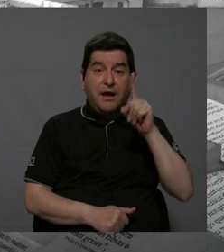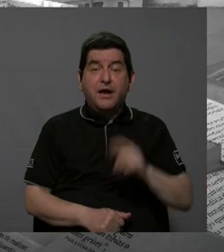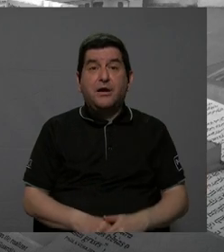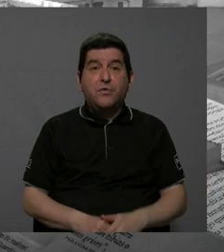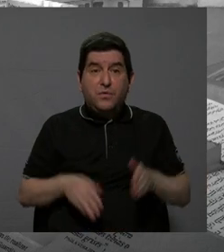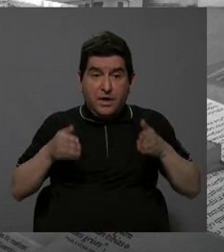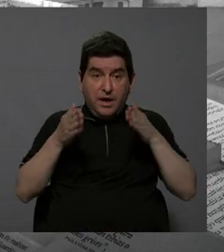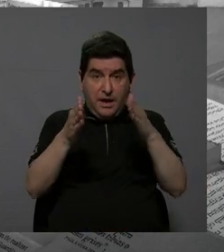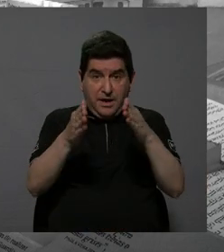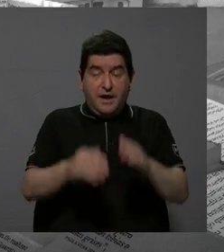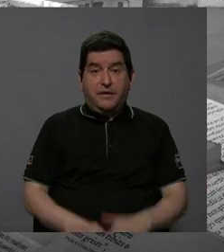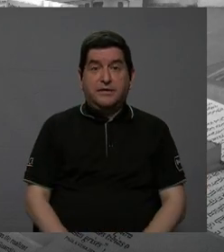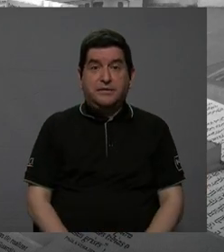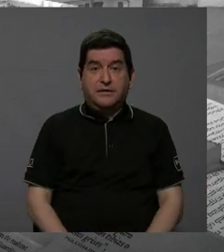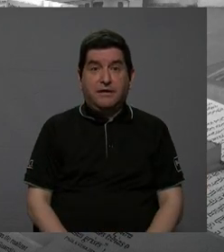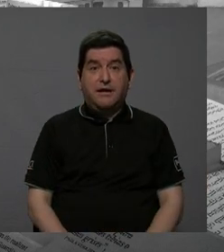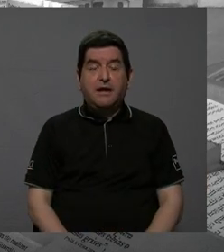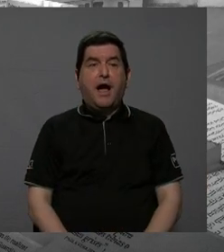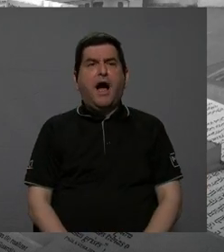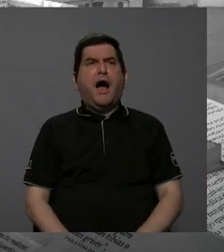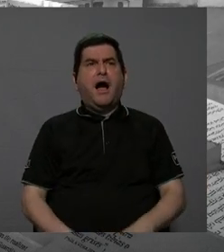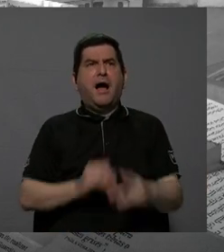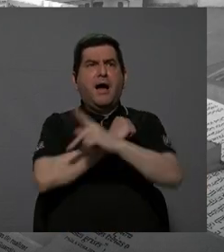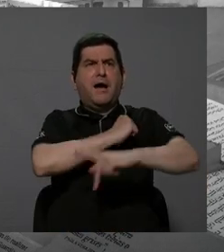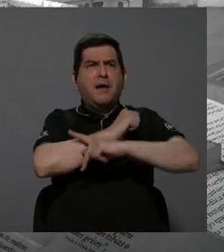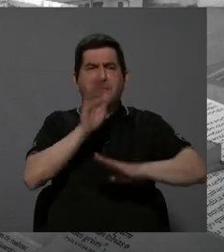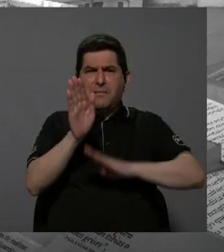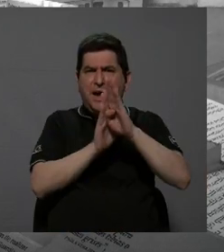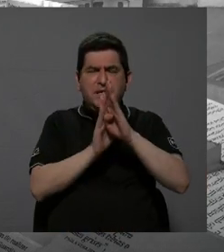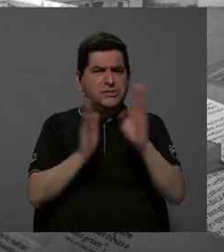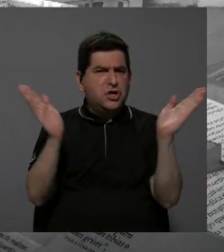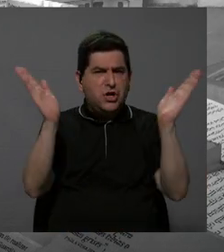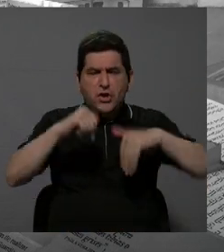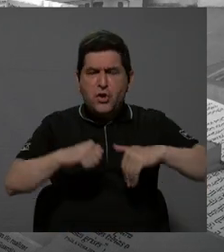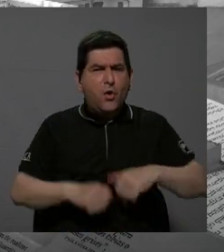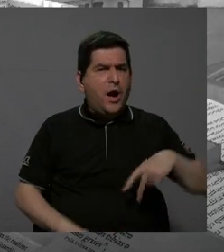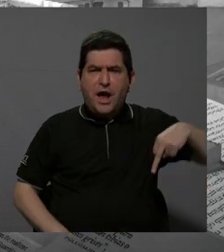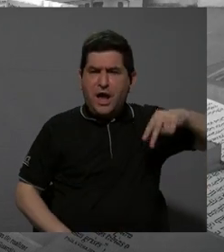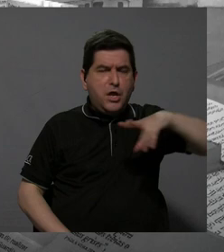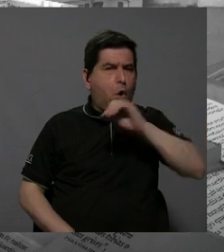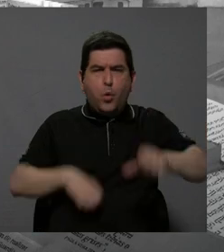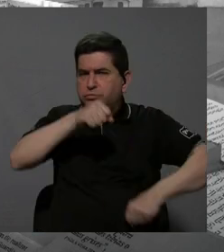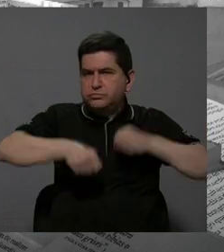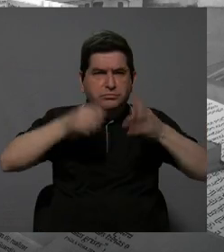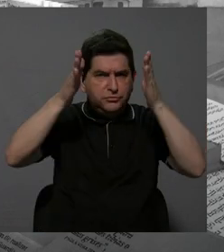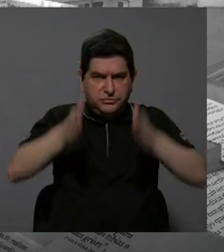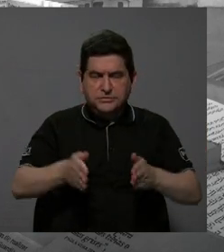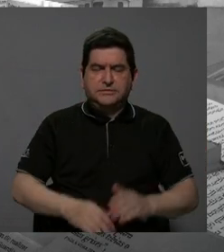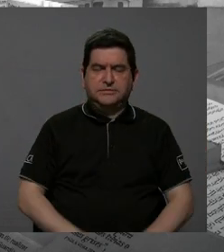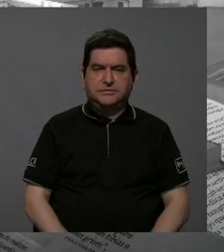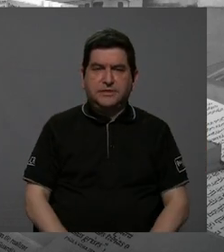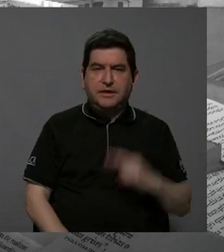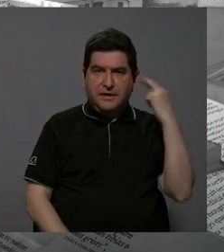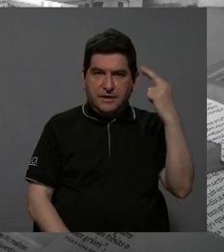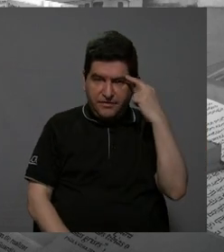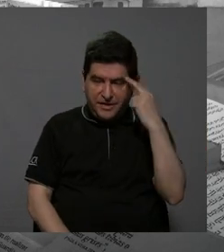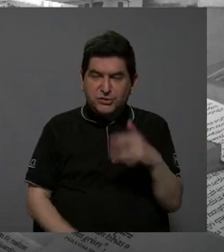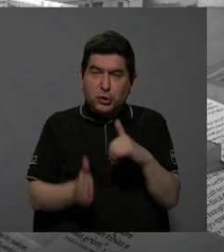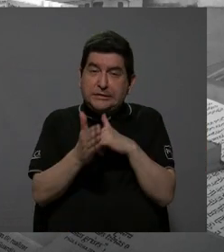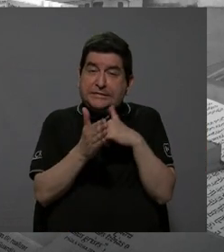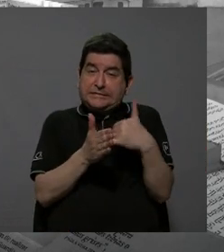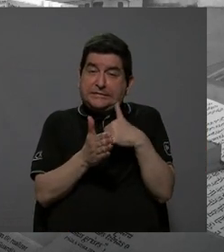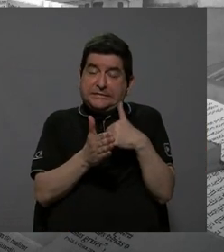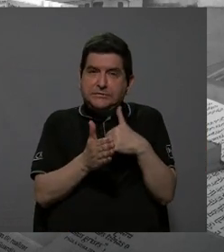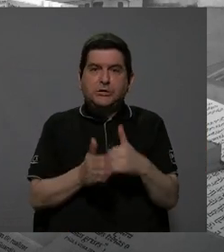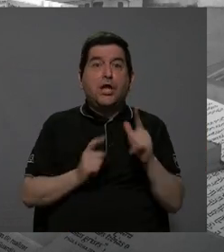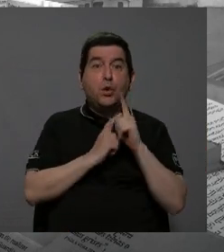exclusivamente para los vehículos. No debería haber ningún tipo de peatón, por ejemplo, ciclista en este espacio justamente por el tema de la vulnerabilidad y